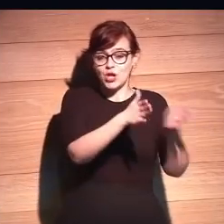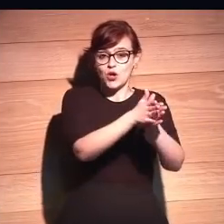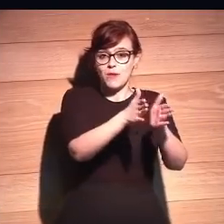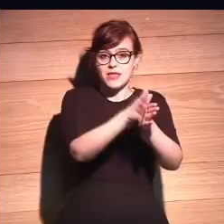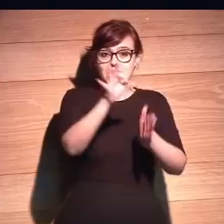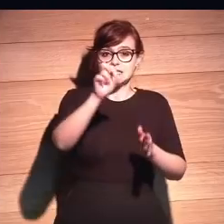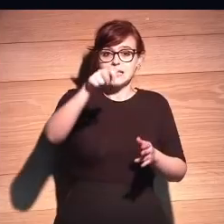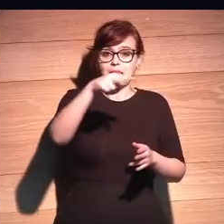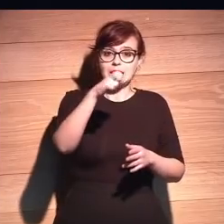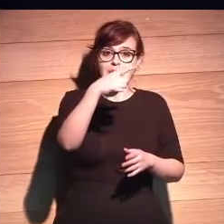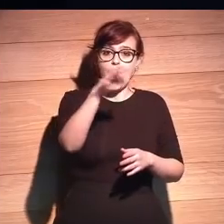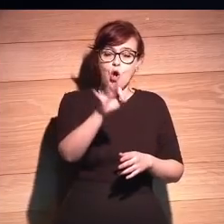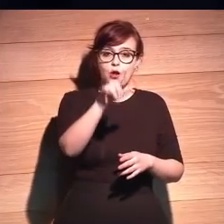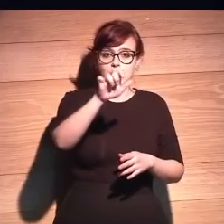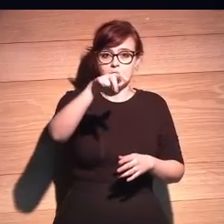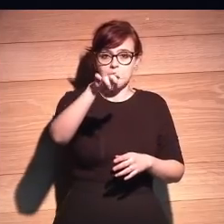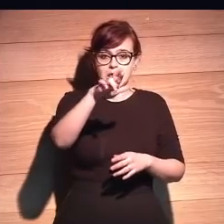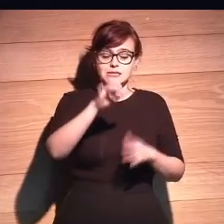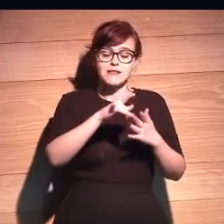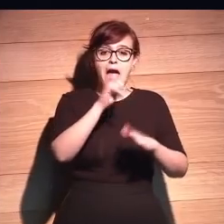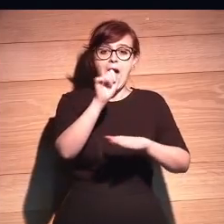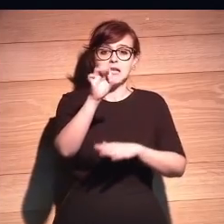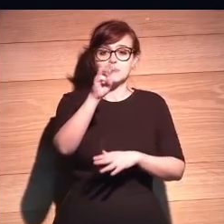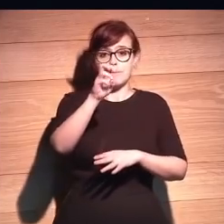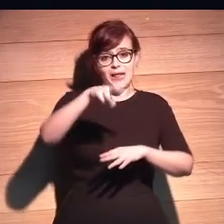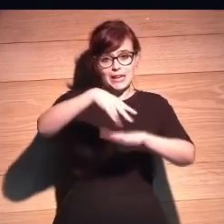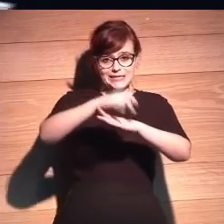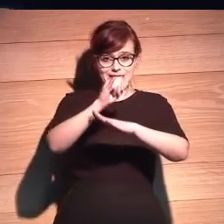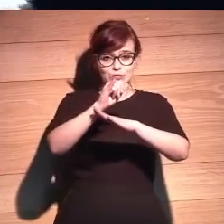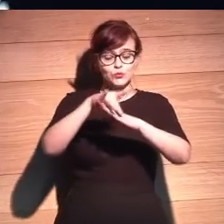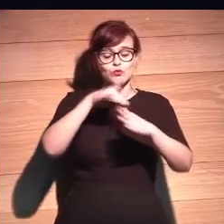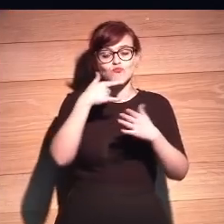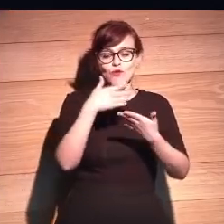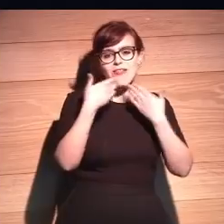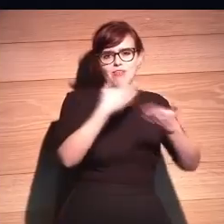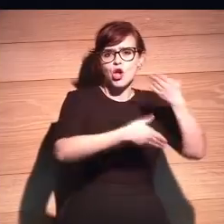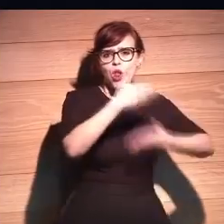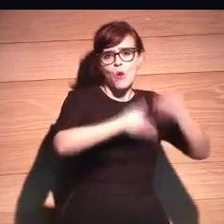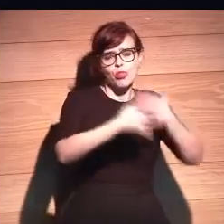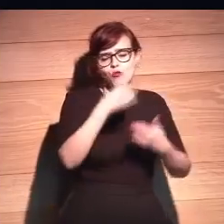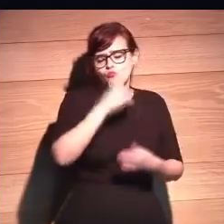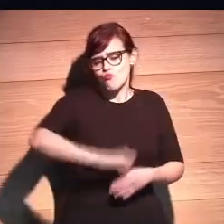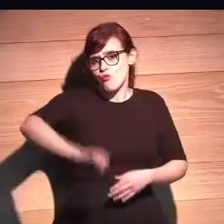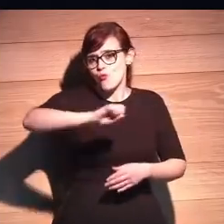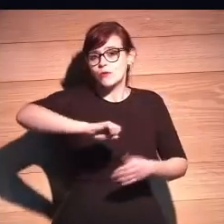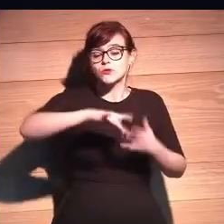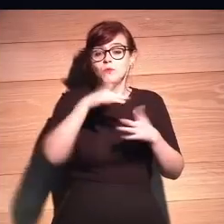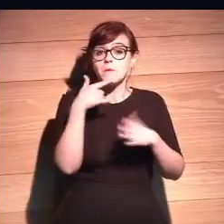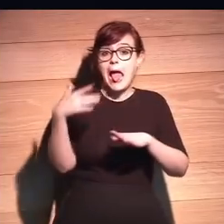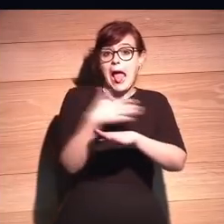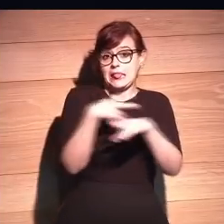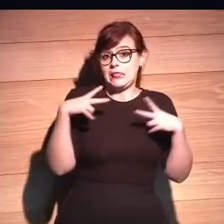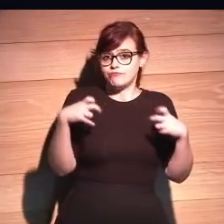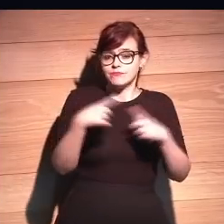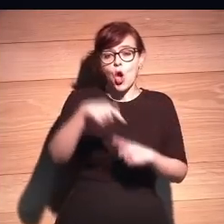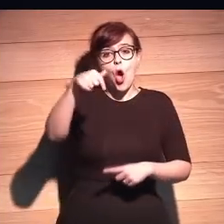compañero Santiago Liniers del Aspen Institute, insistiendo en esta colaboración que para nosotros es fantástica, no sin antes, aunque se va